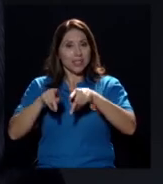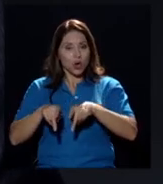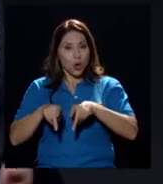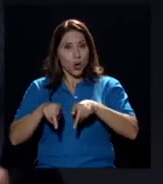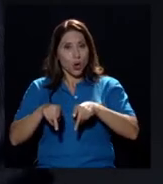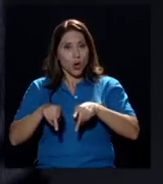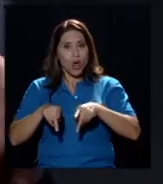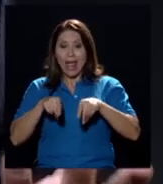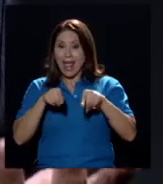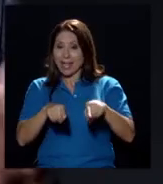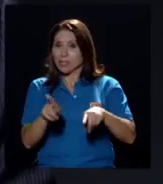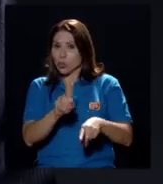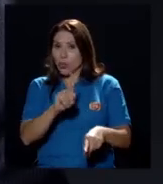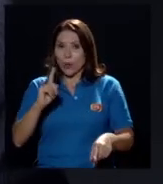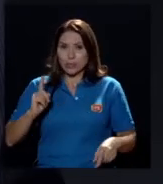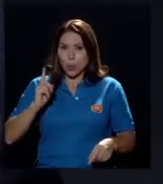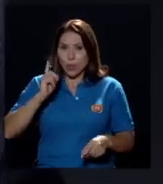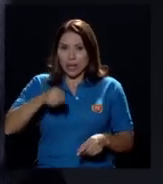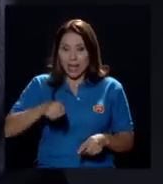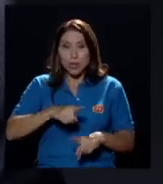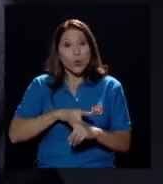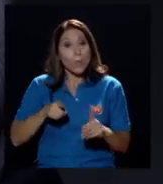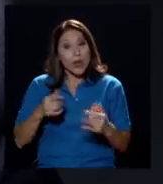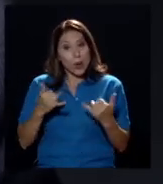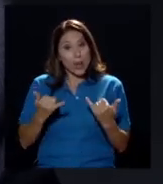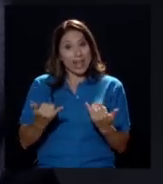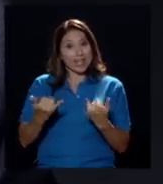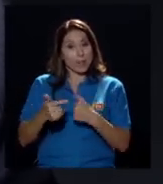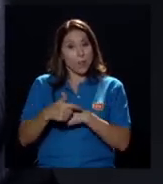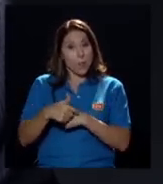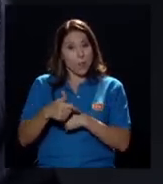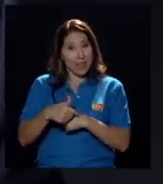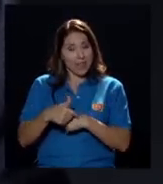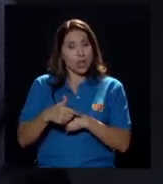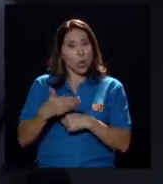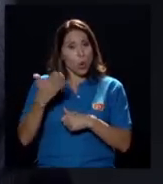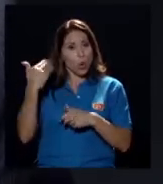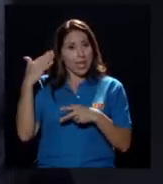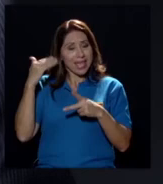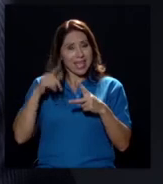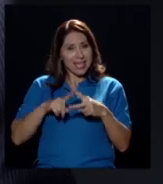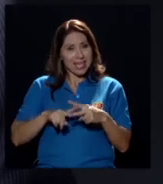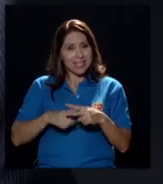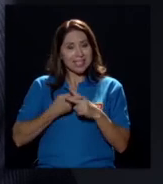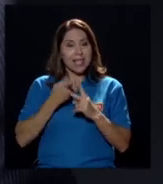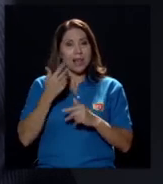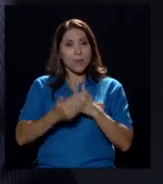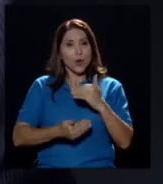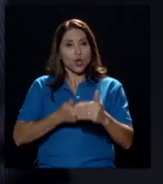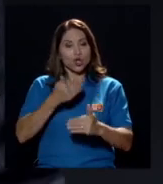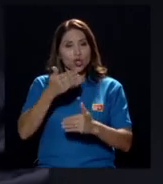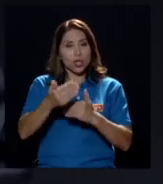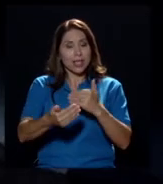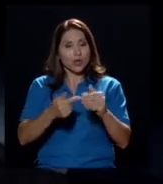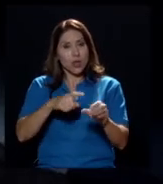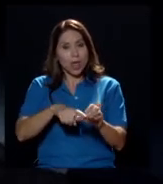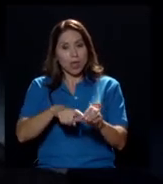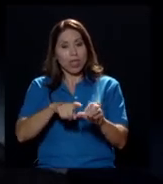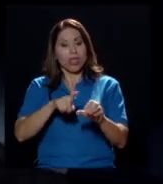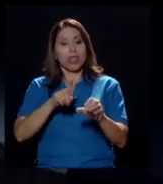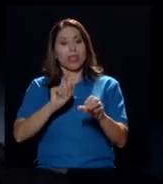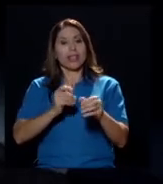obligatorio pero en ese momento iniciaron ese proceso de separación y ese